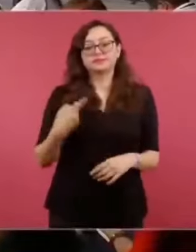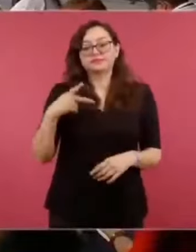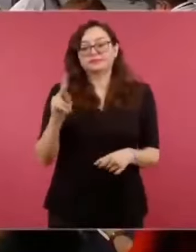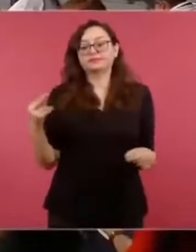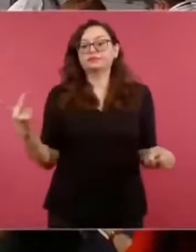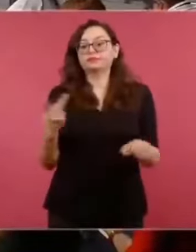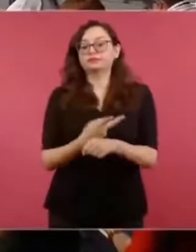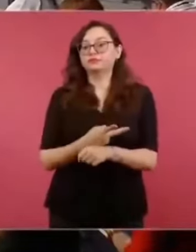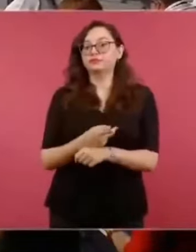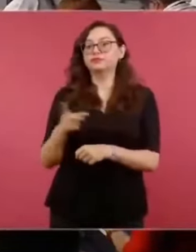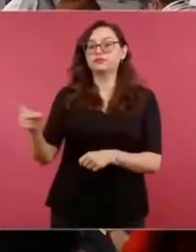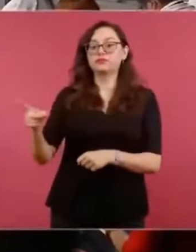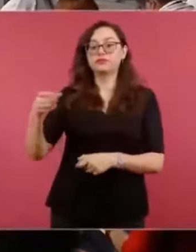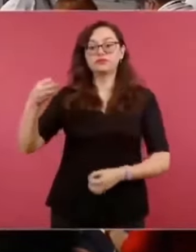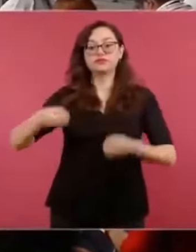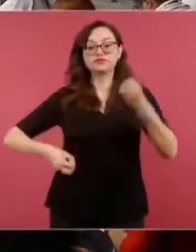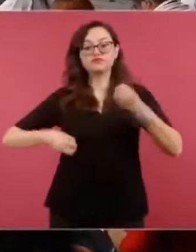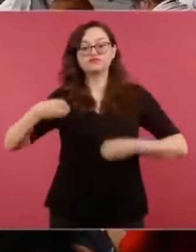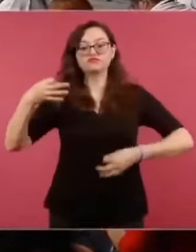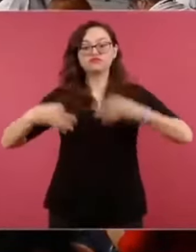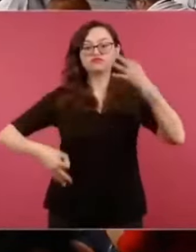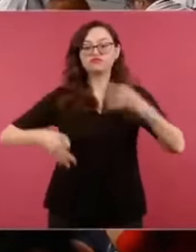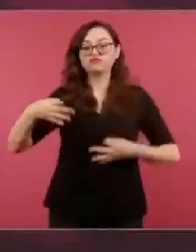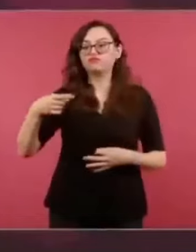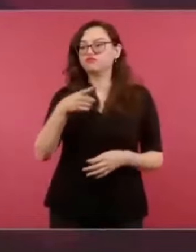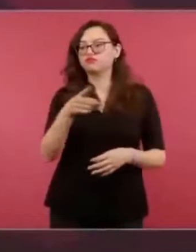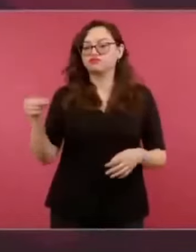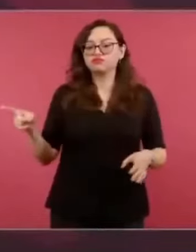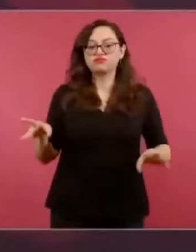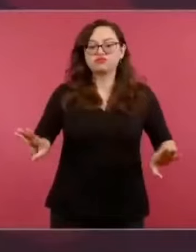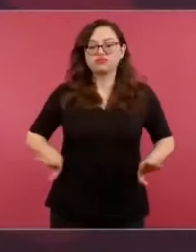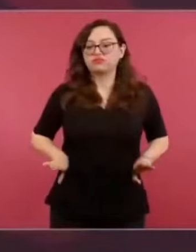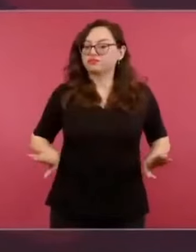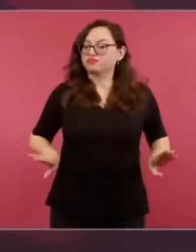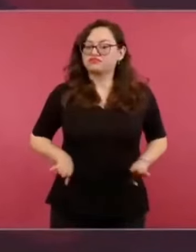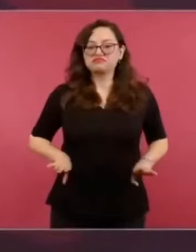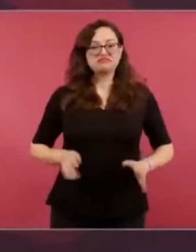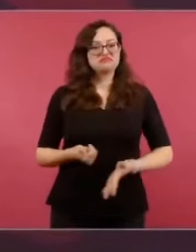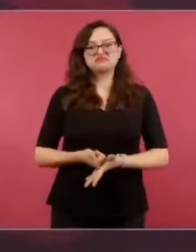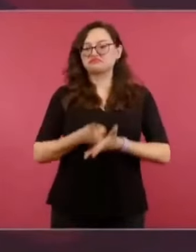del Poder Judicial